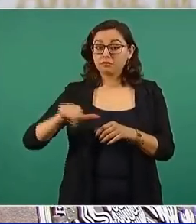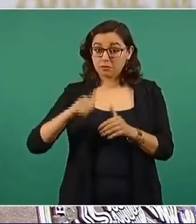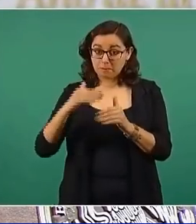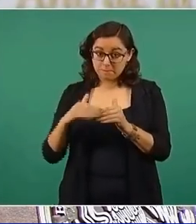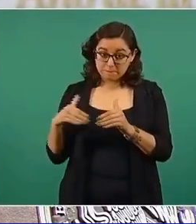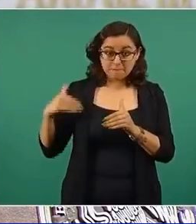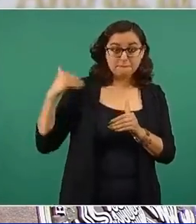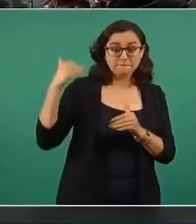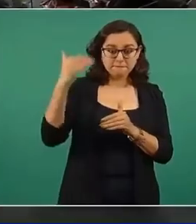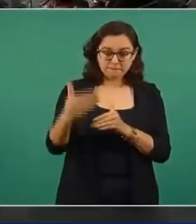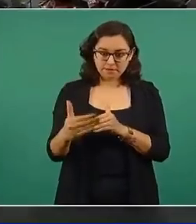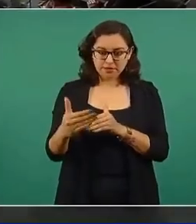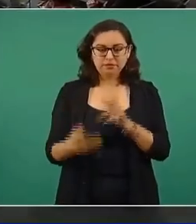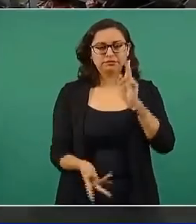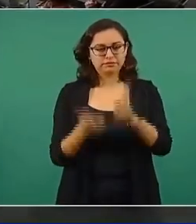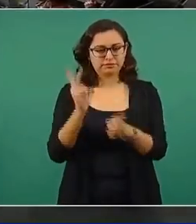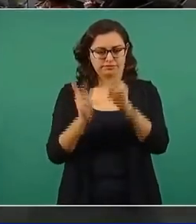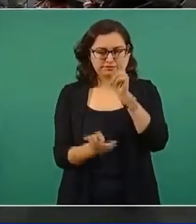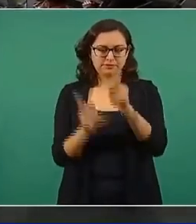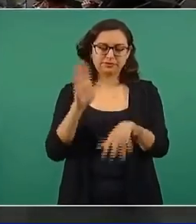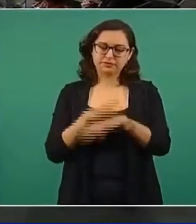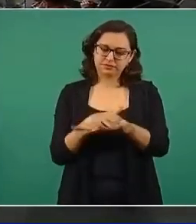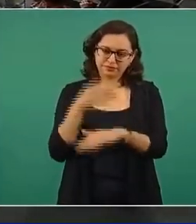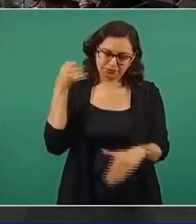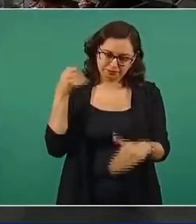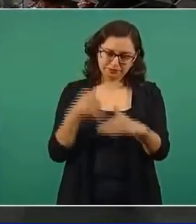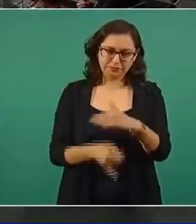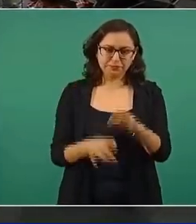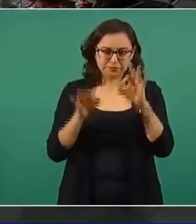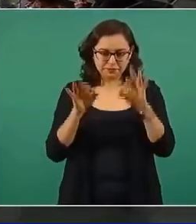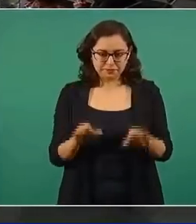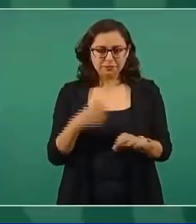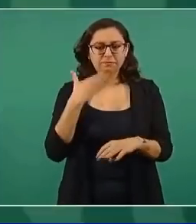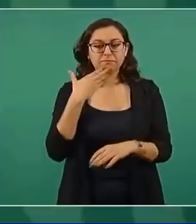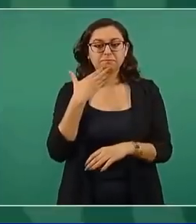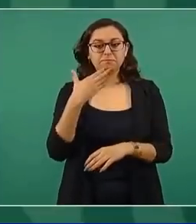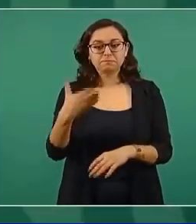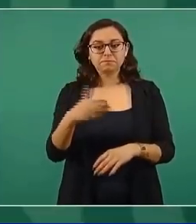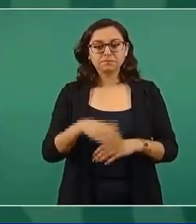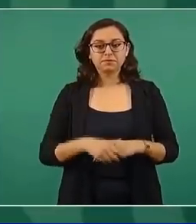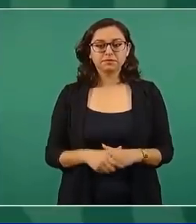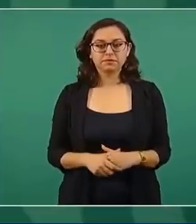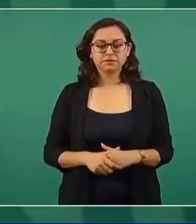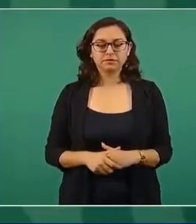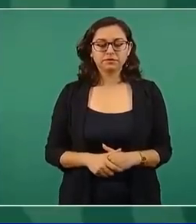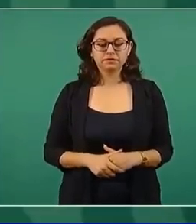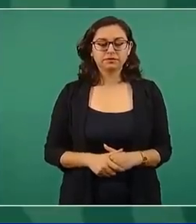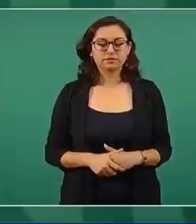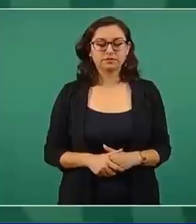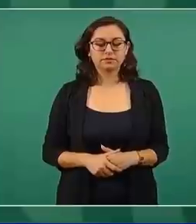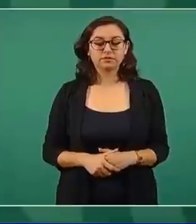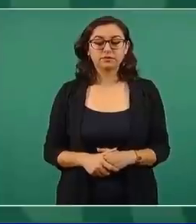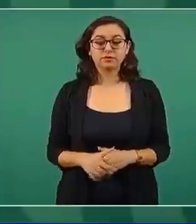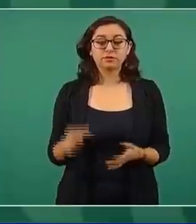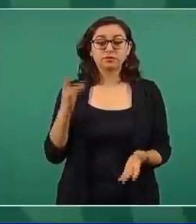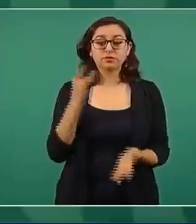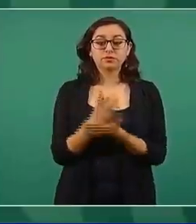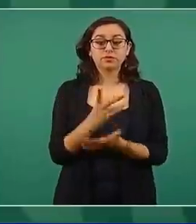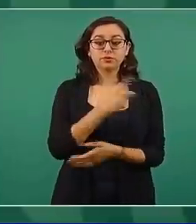sólo decir en este y en todos los casos